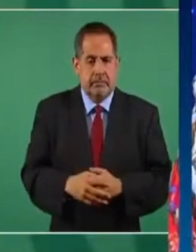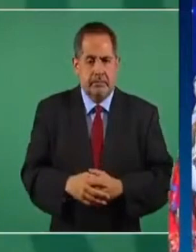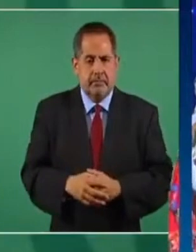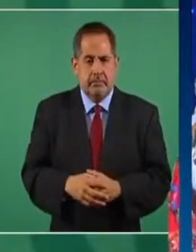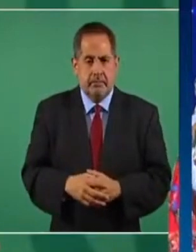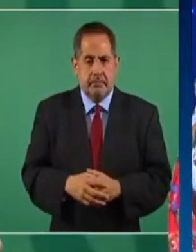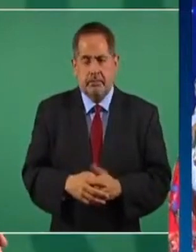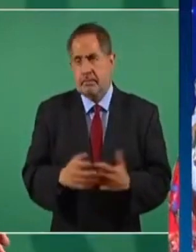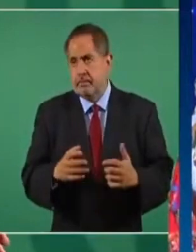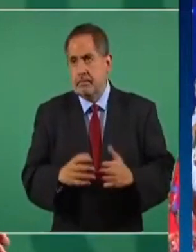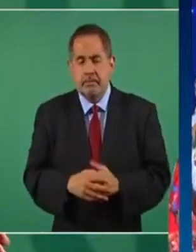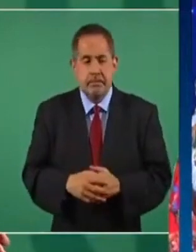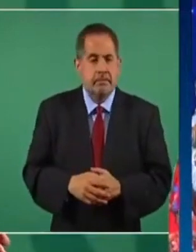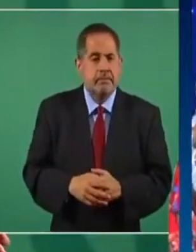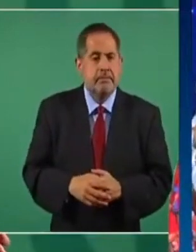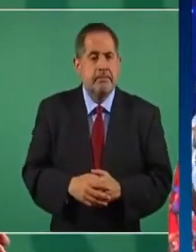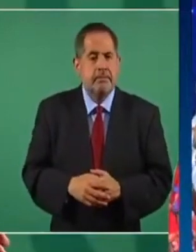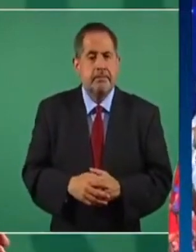menos